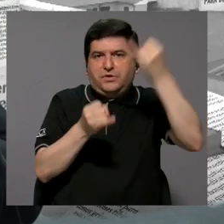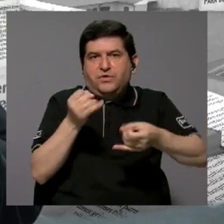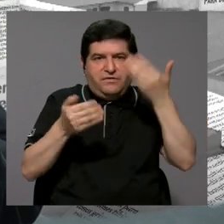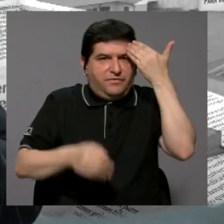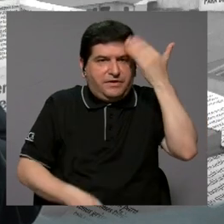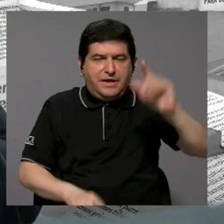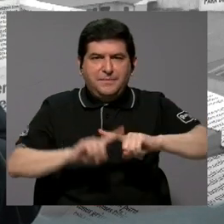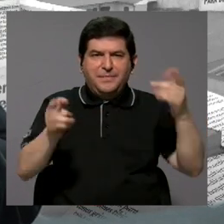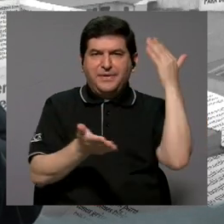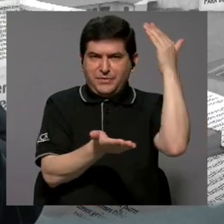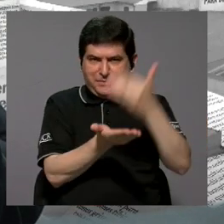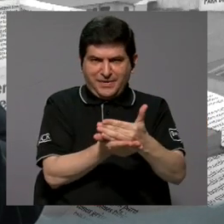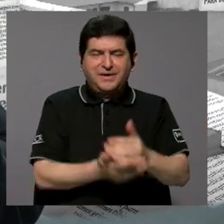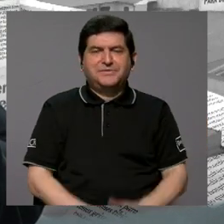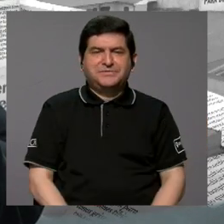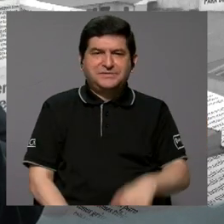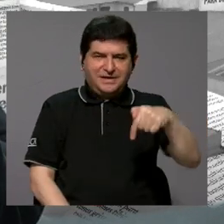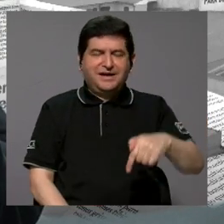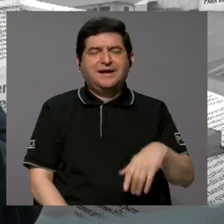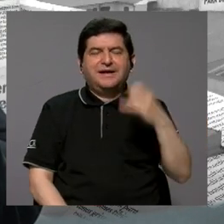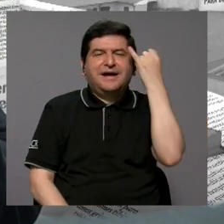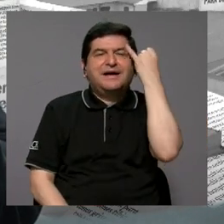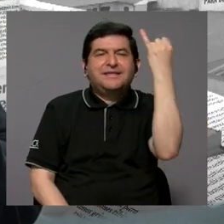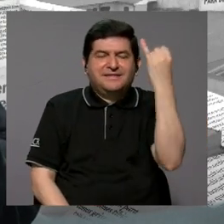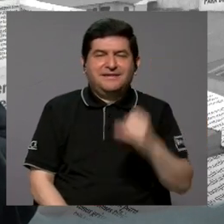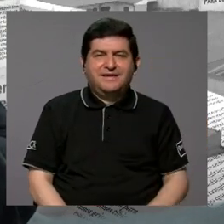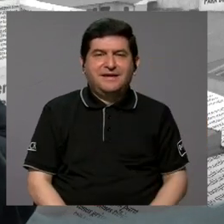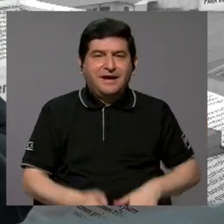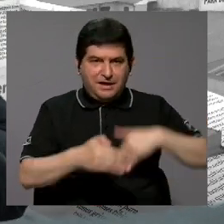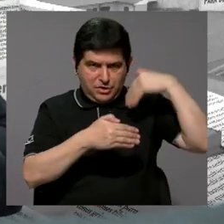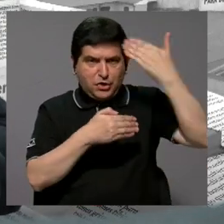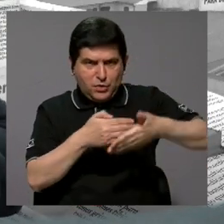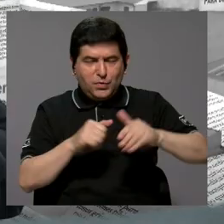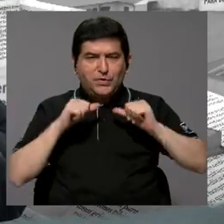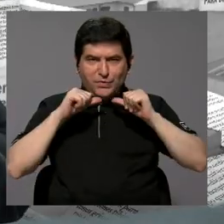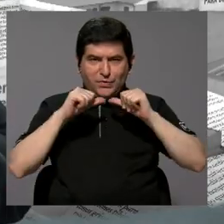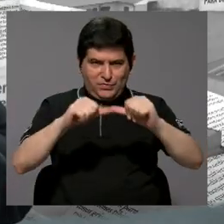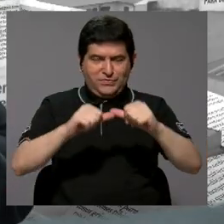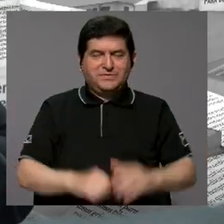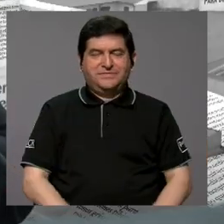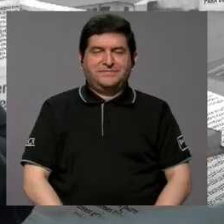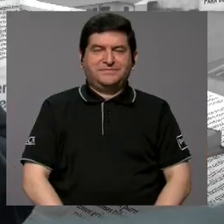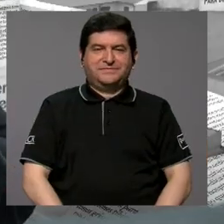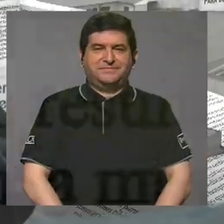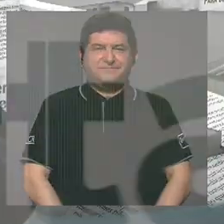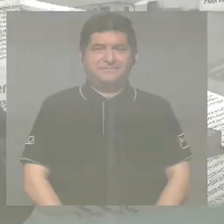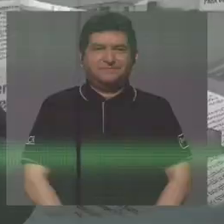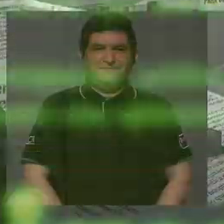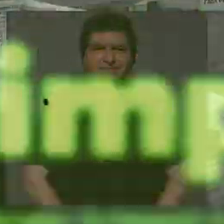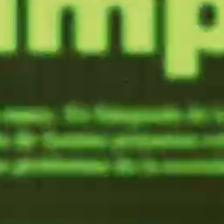Pero vamos a hacer una pausa, nos vamos a quedar con eso y ya de inmediato regresamos con ustedes.